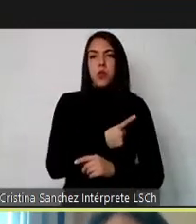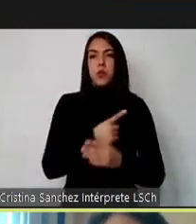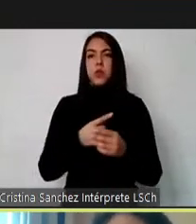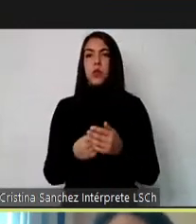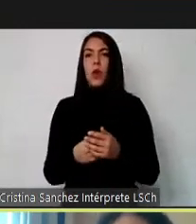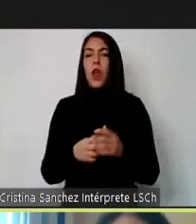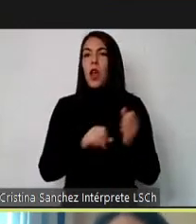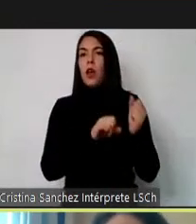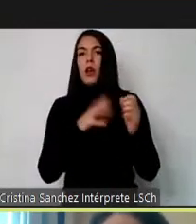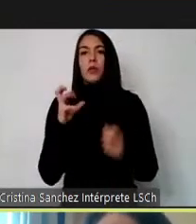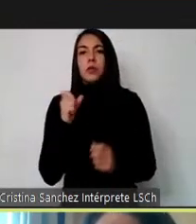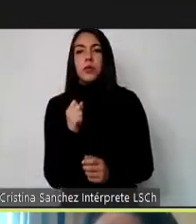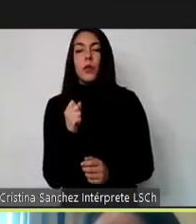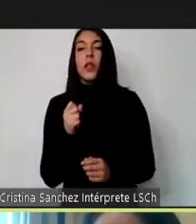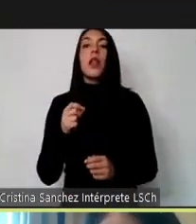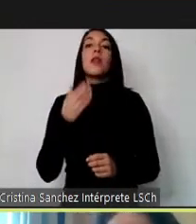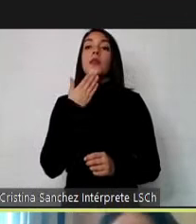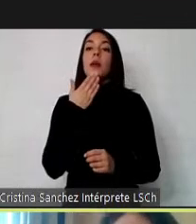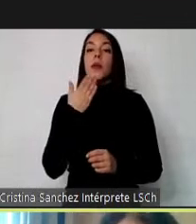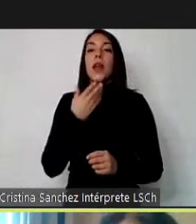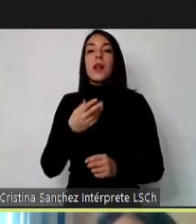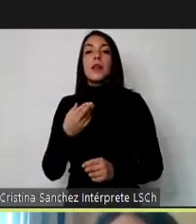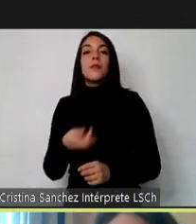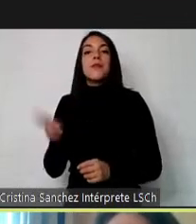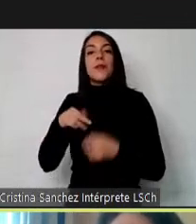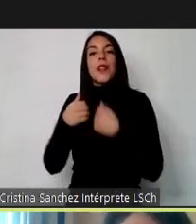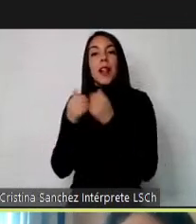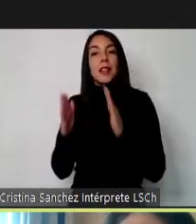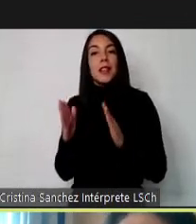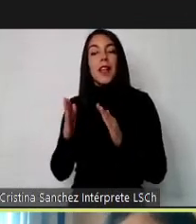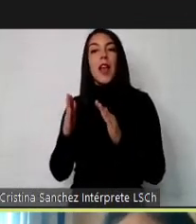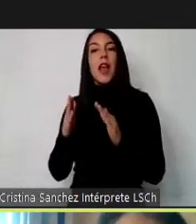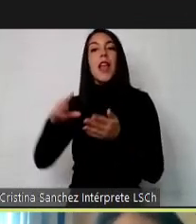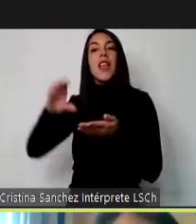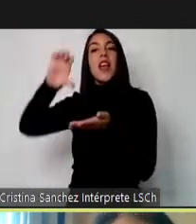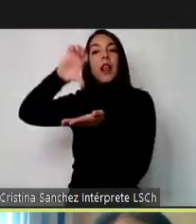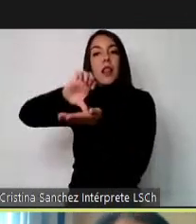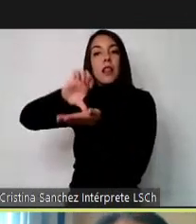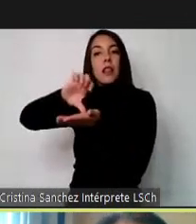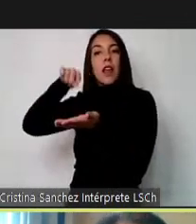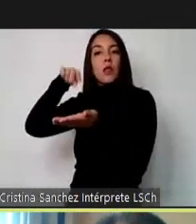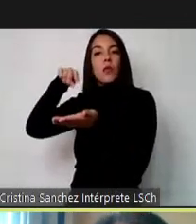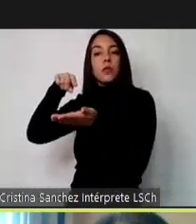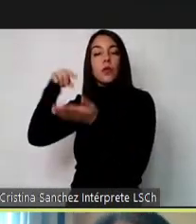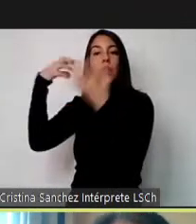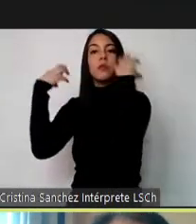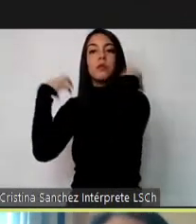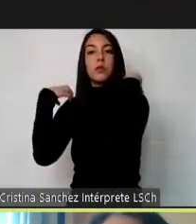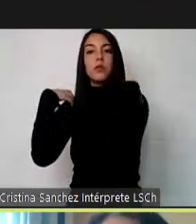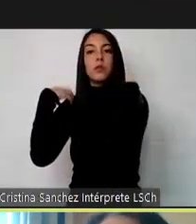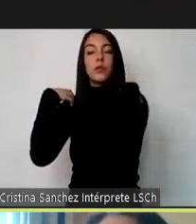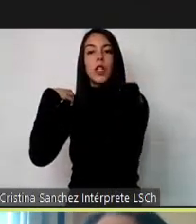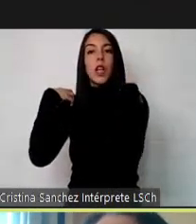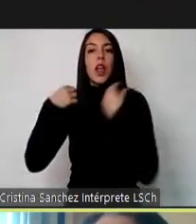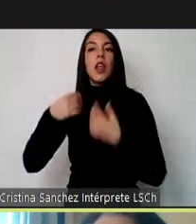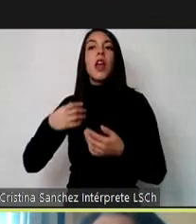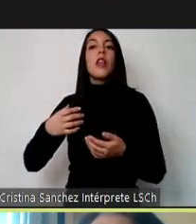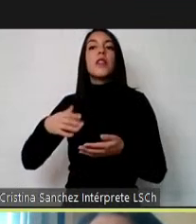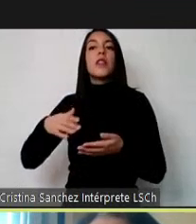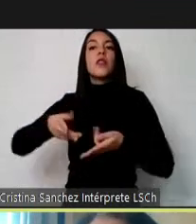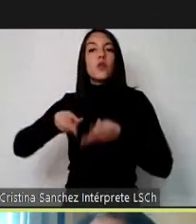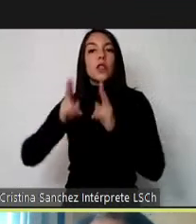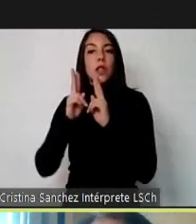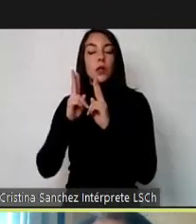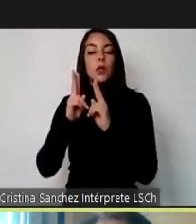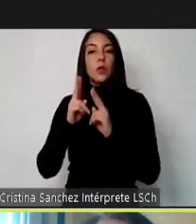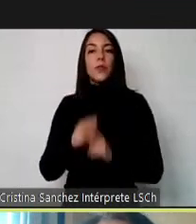libertad y hacer que el Estado sea garante de estos derechos. Por lo tanto, todo